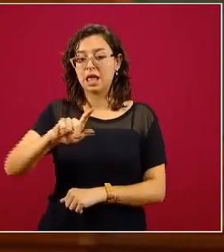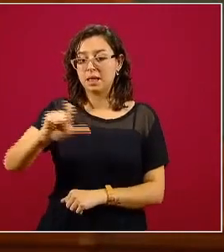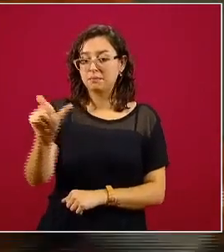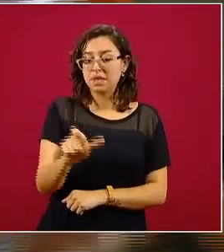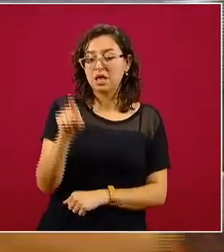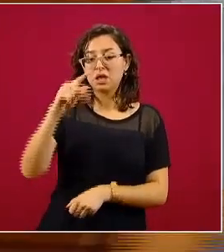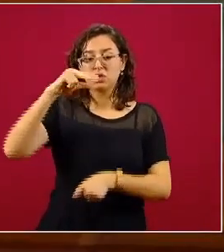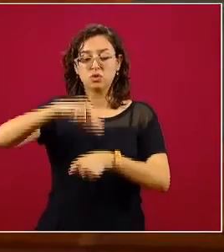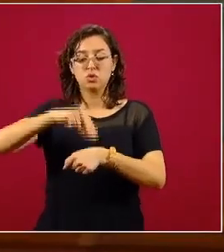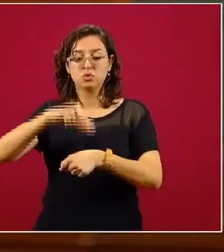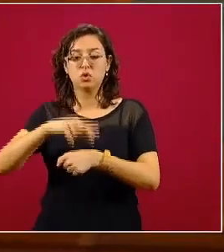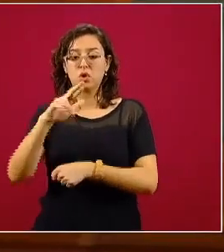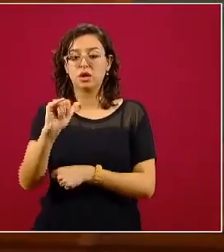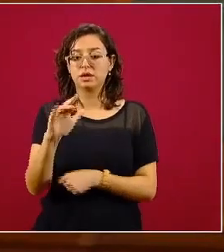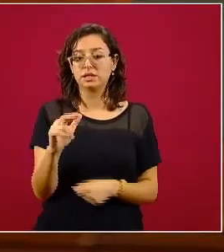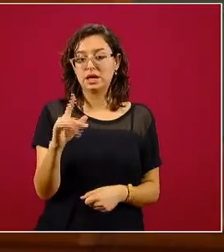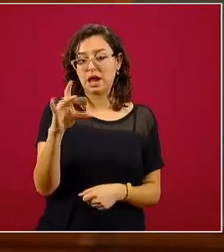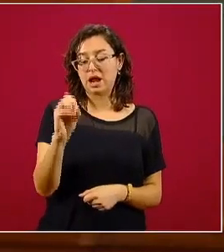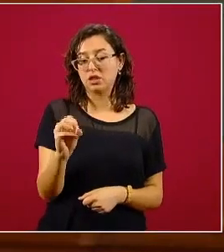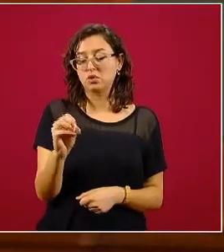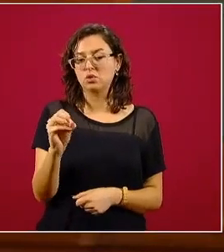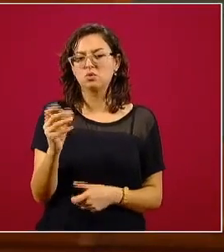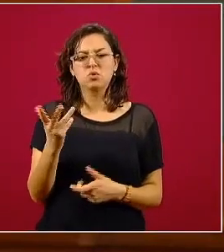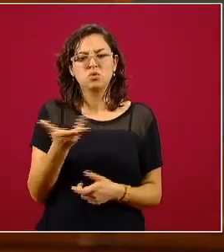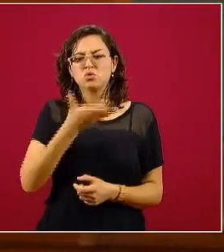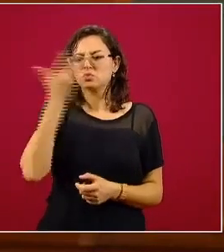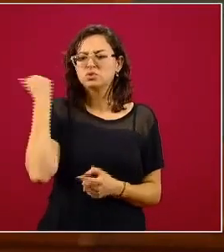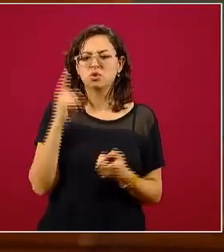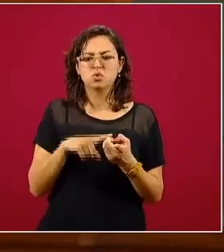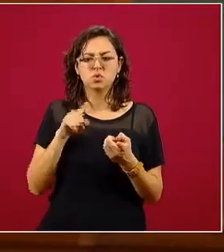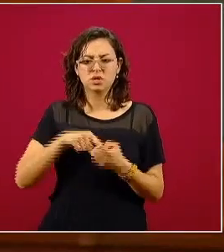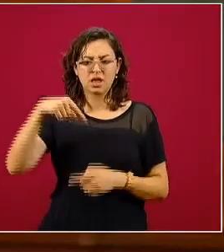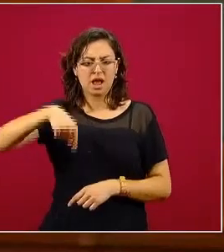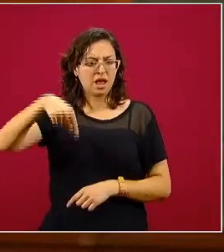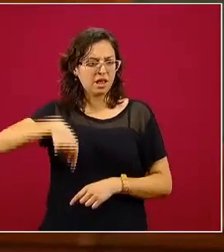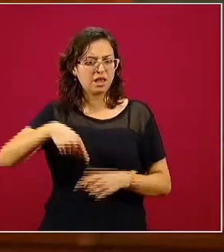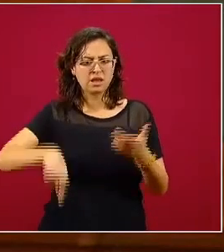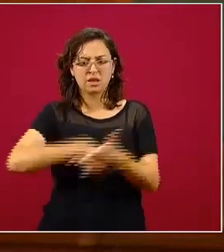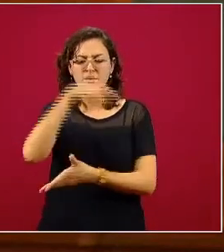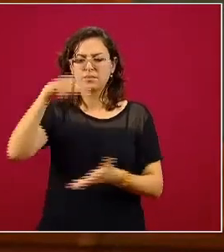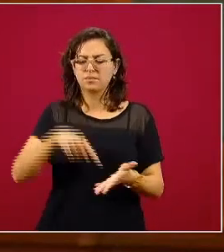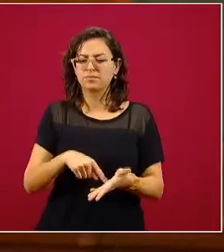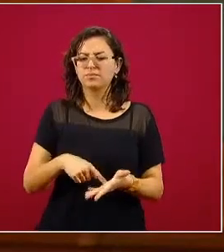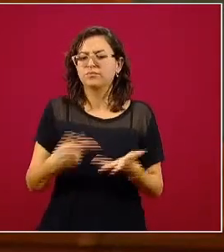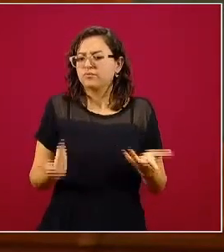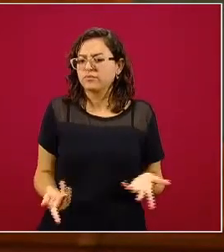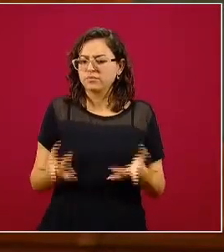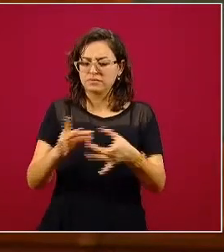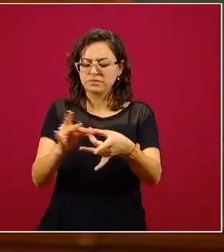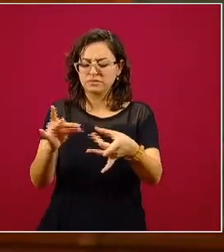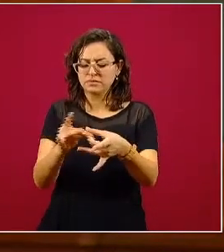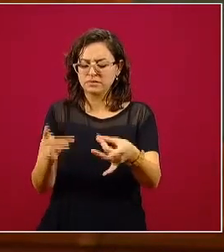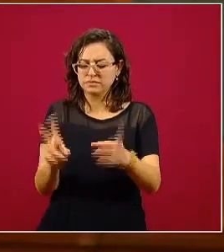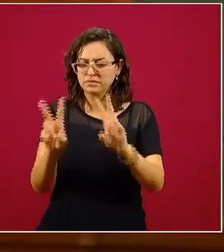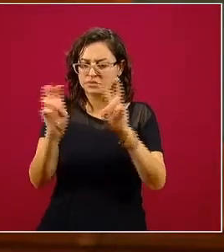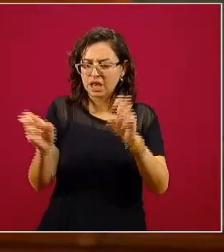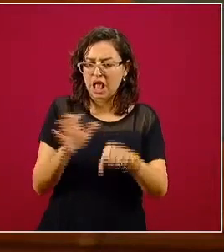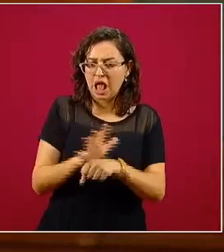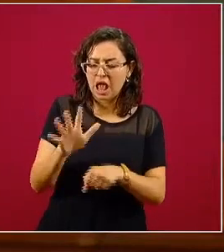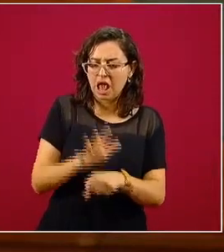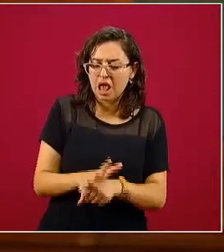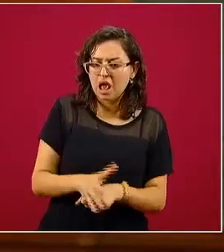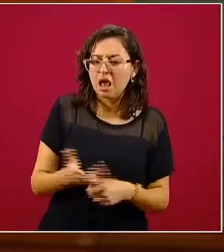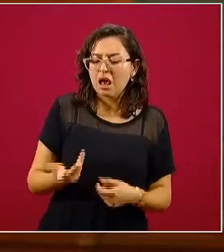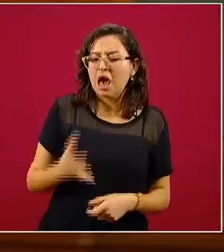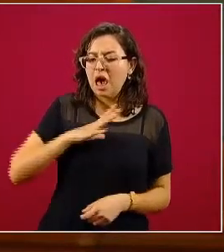doctor Ricardo Cortés Alcalá. No sé dónde fue, si fue aquí en Palacio Nacional, Secretaría de Salud, que nos hable. Porque hay notas informativas que